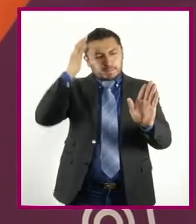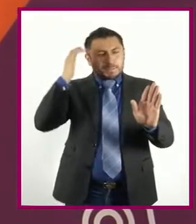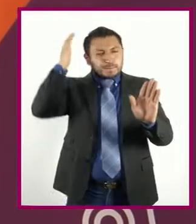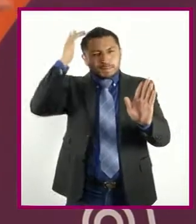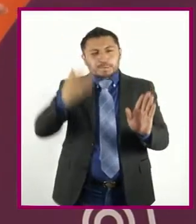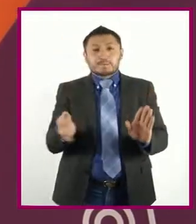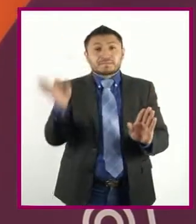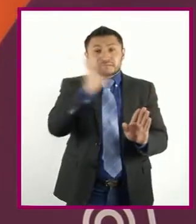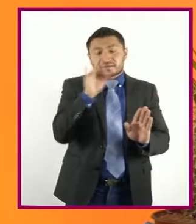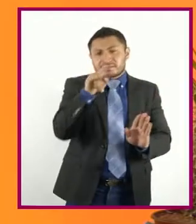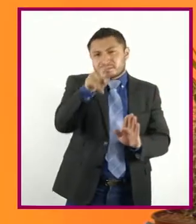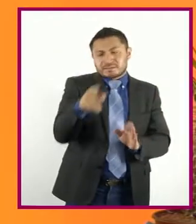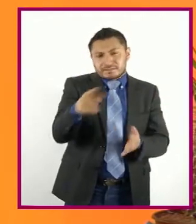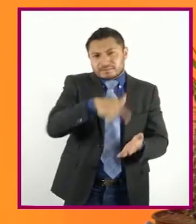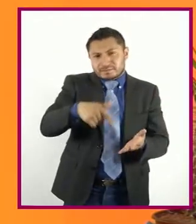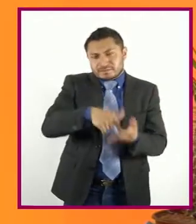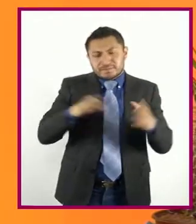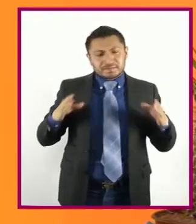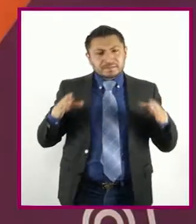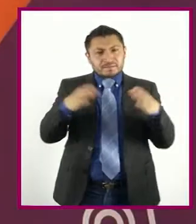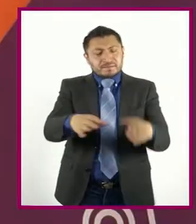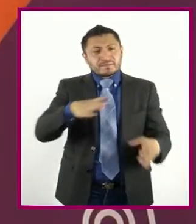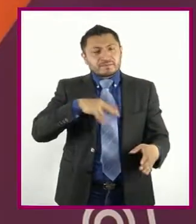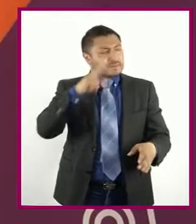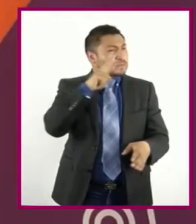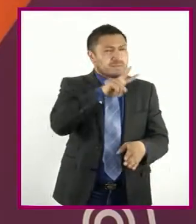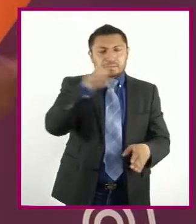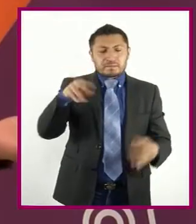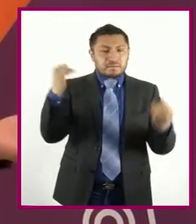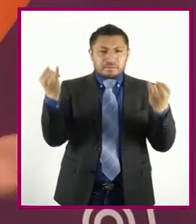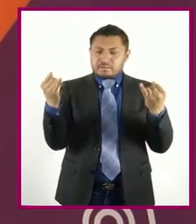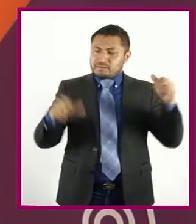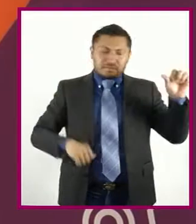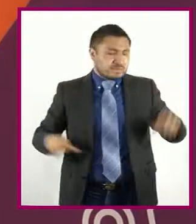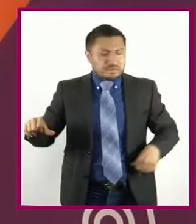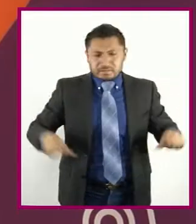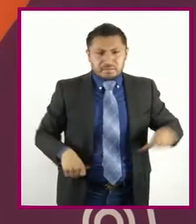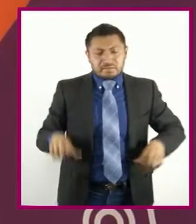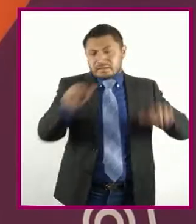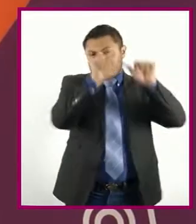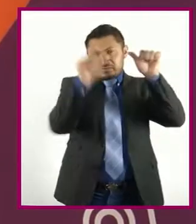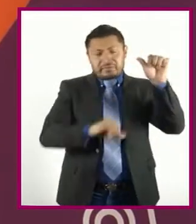Si en su comunidad Ha visto Este tipo De actividades Artísticas